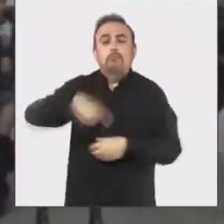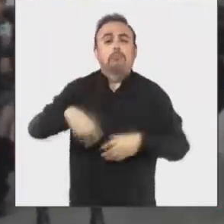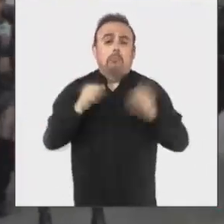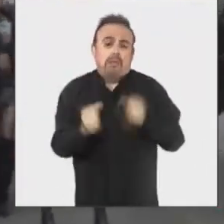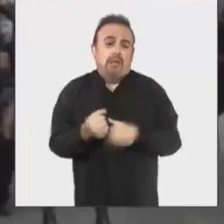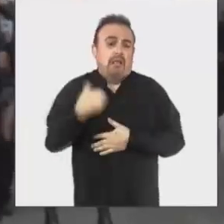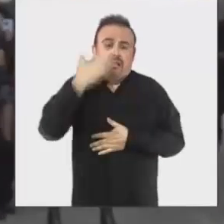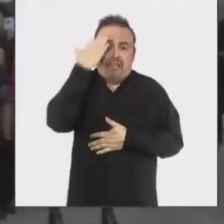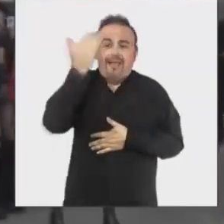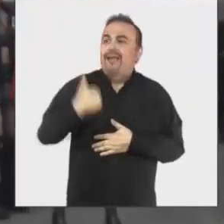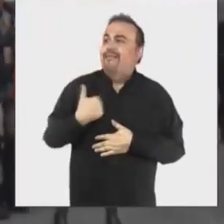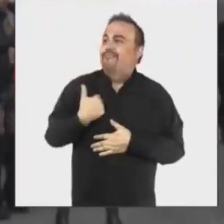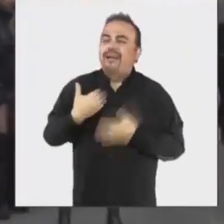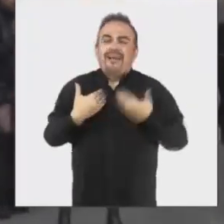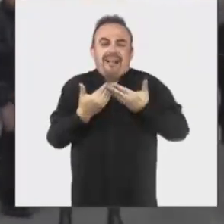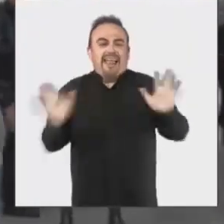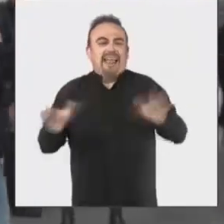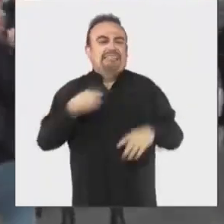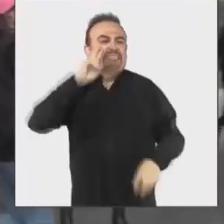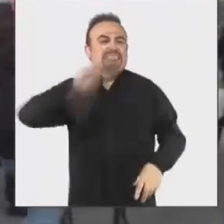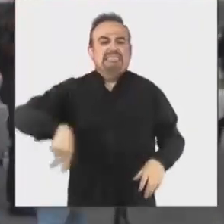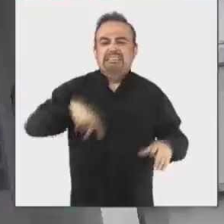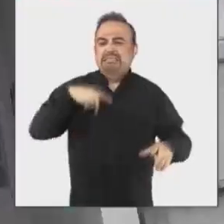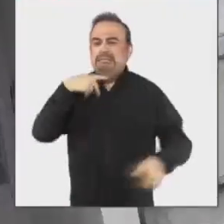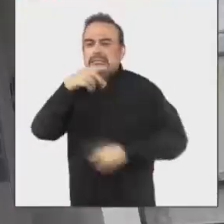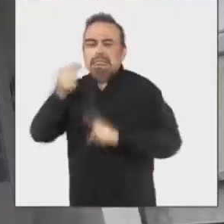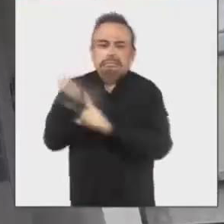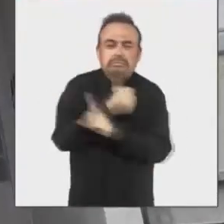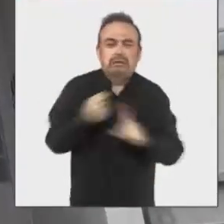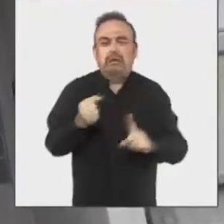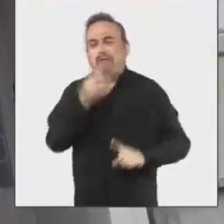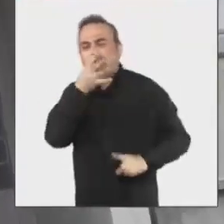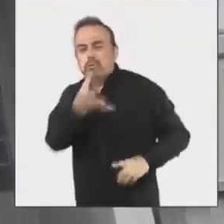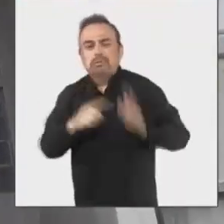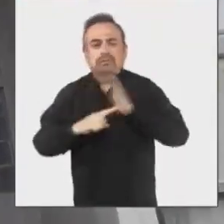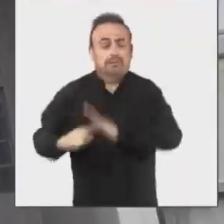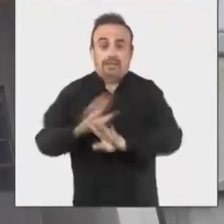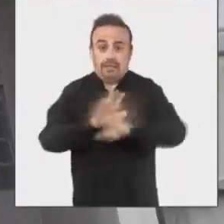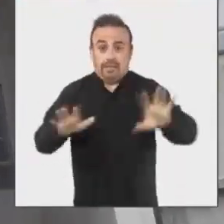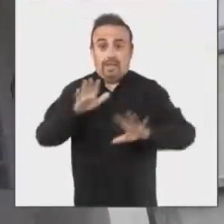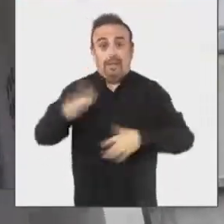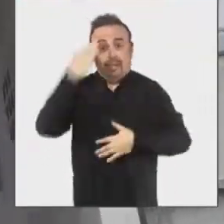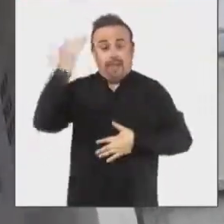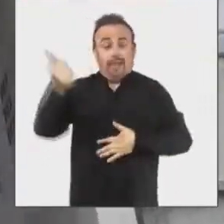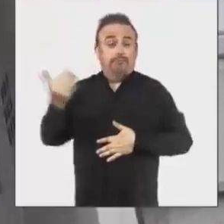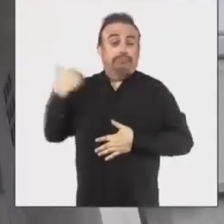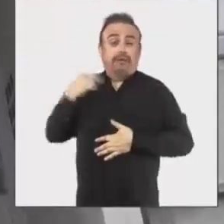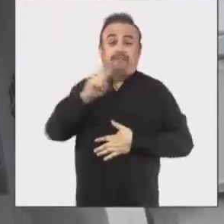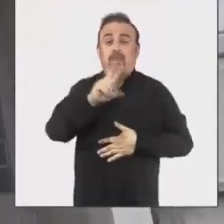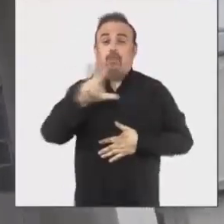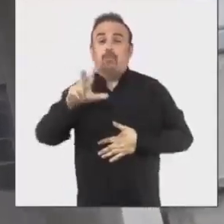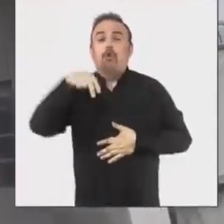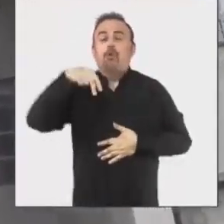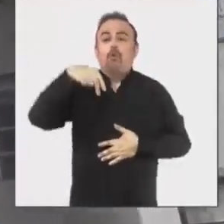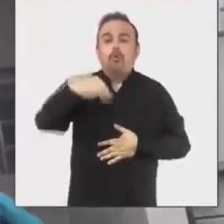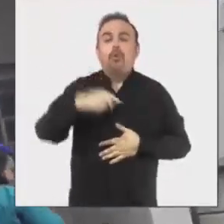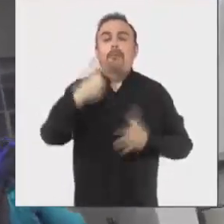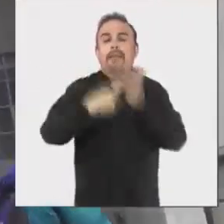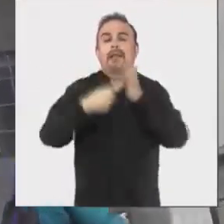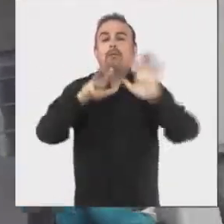vidas más libres y libres de violencia en Concepción. El Día del Orgullo se remonta al 28 de junio de